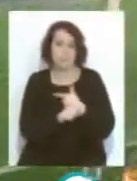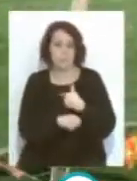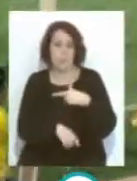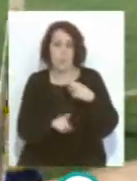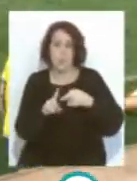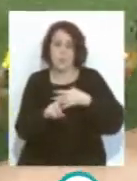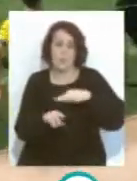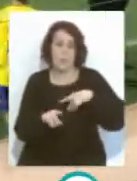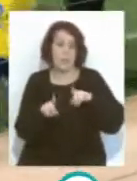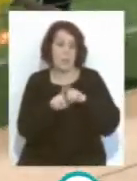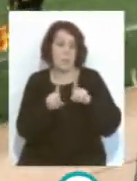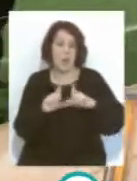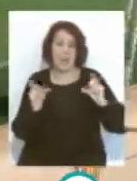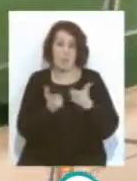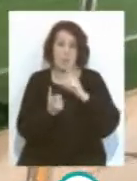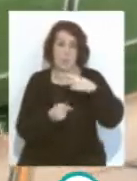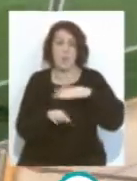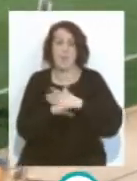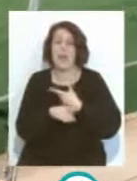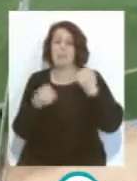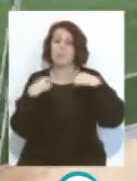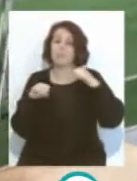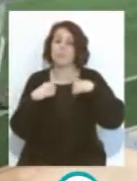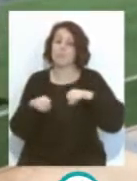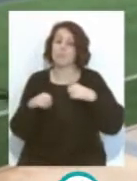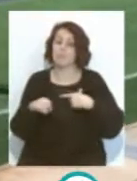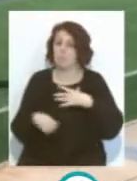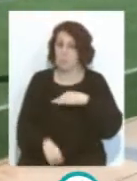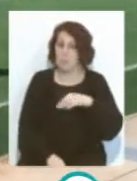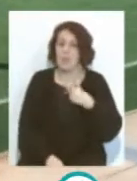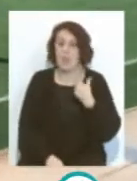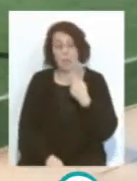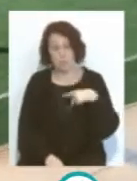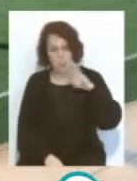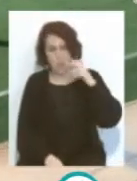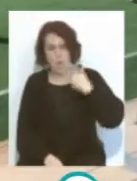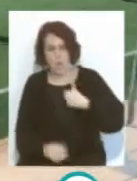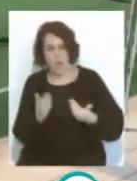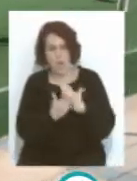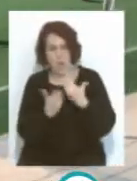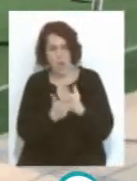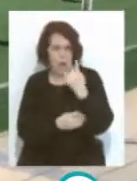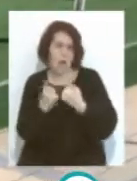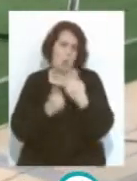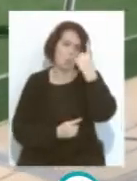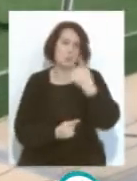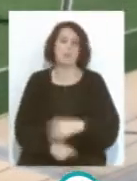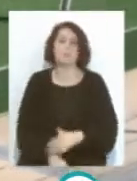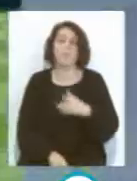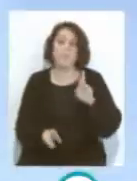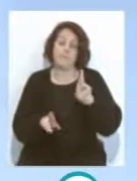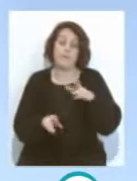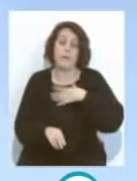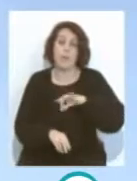con el primer equipo también para poder entrenar, como lo hemos visto en alguna sesión, y esperemos que pueda ser